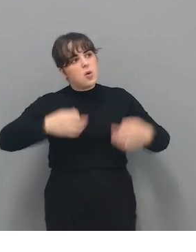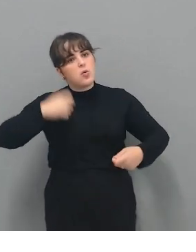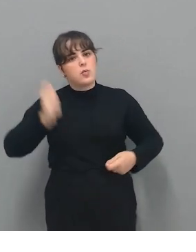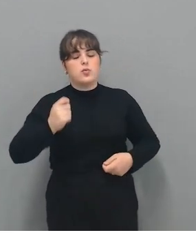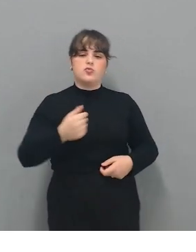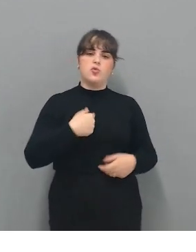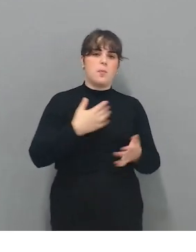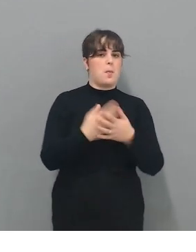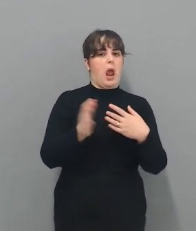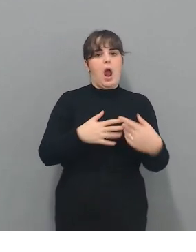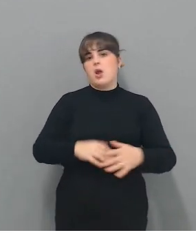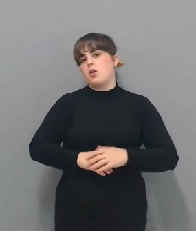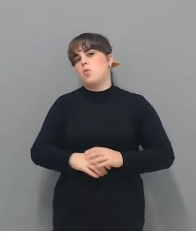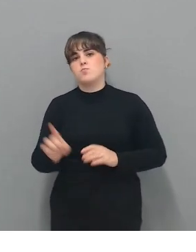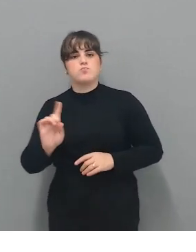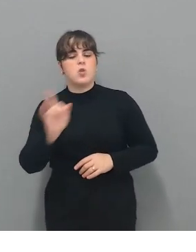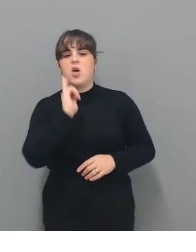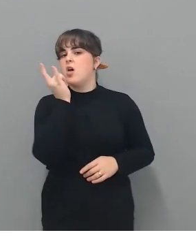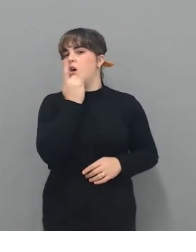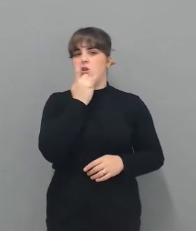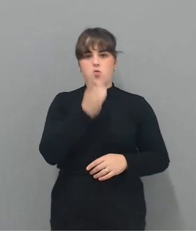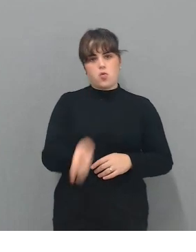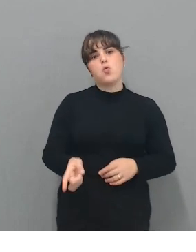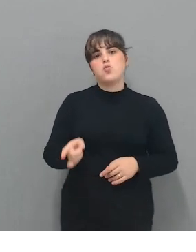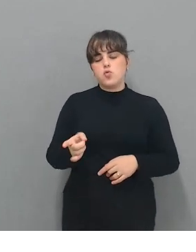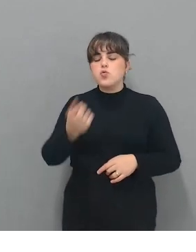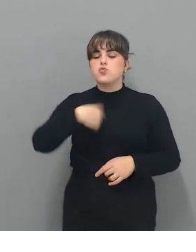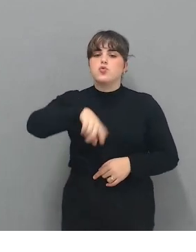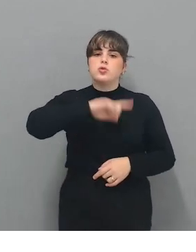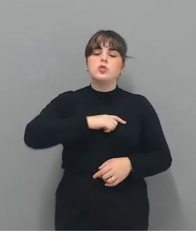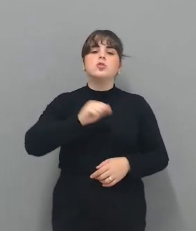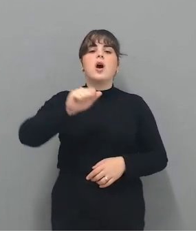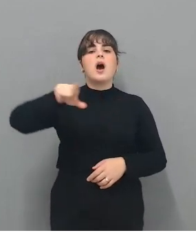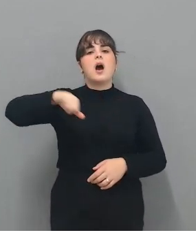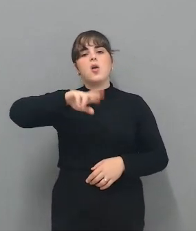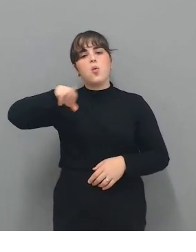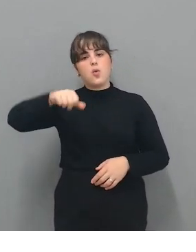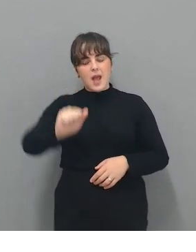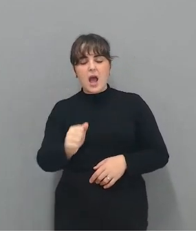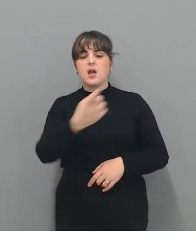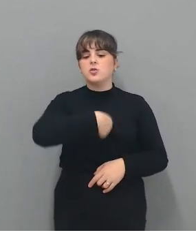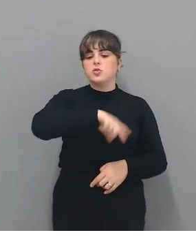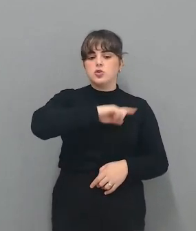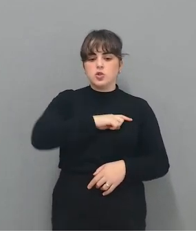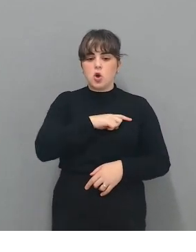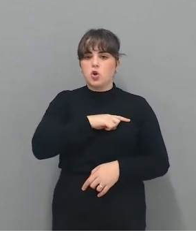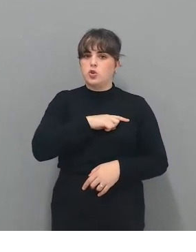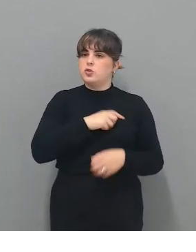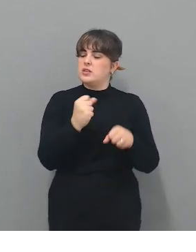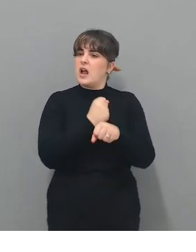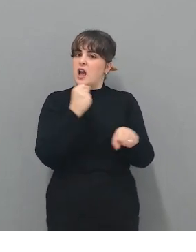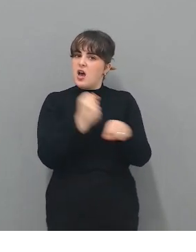No es un error. Nosotros desde Aljura no queremos hacer el trabajo, queremos